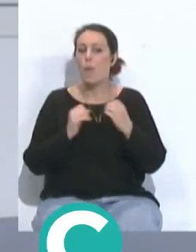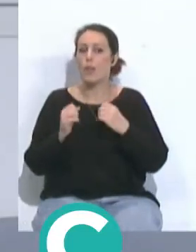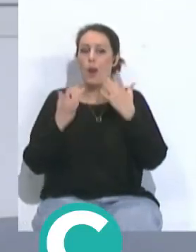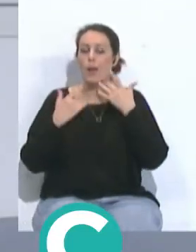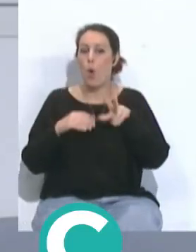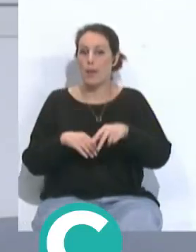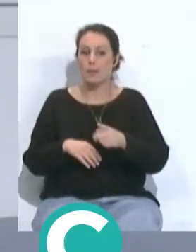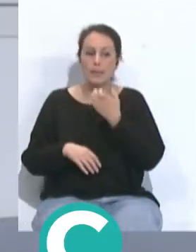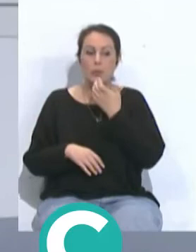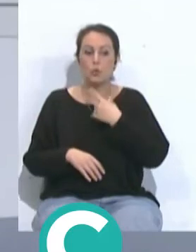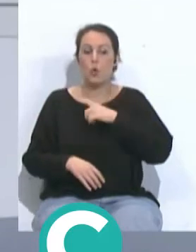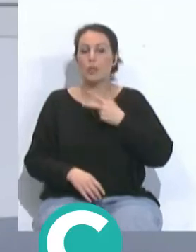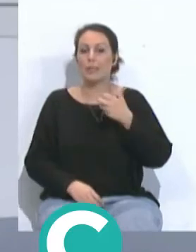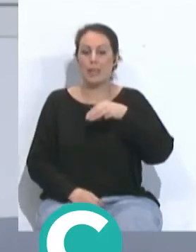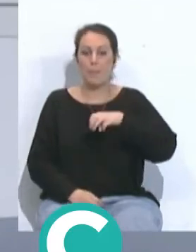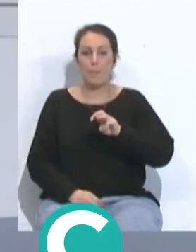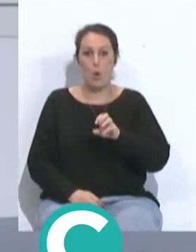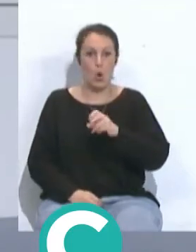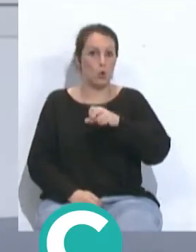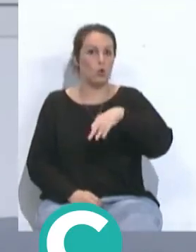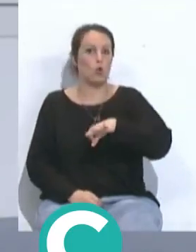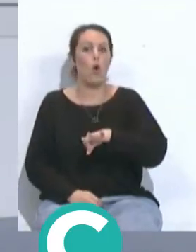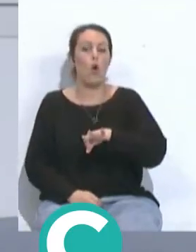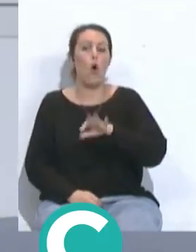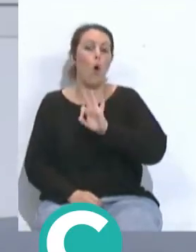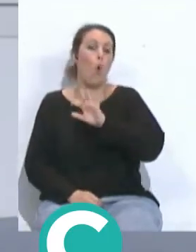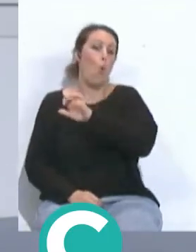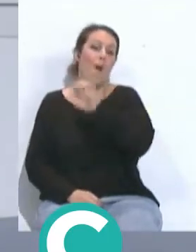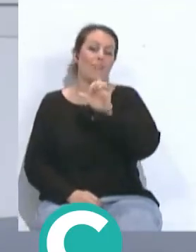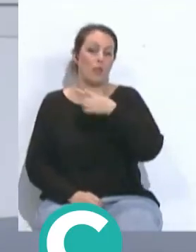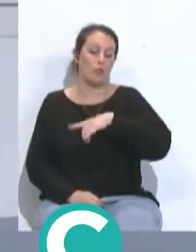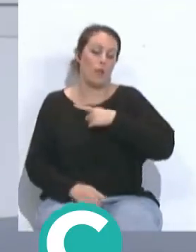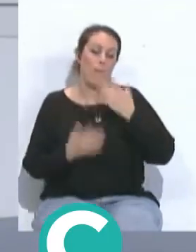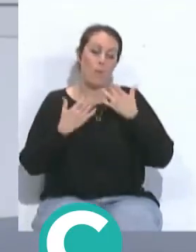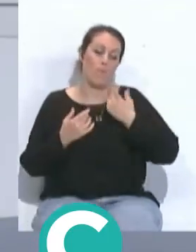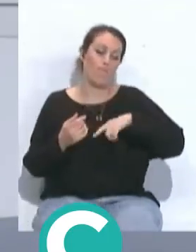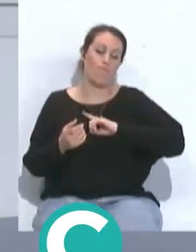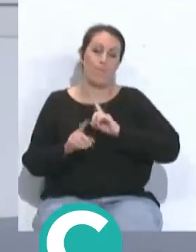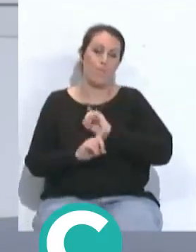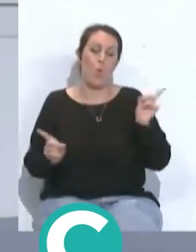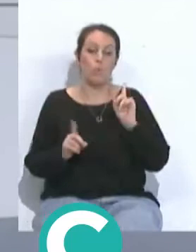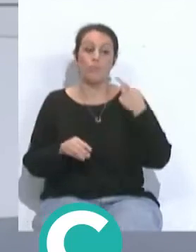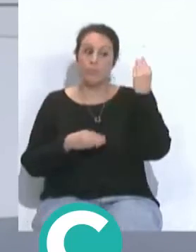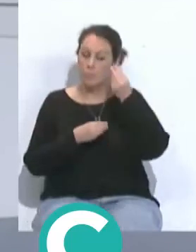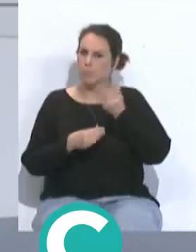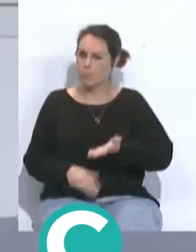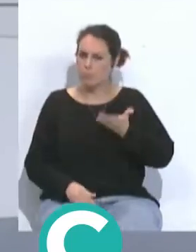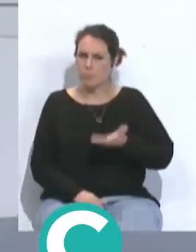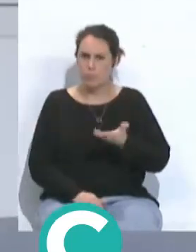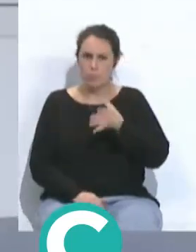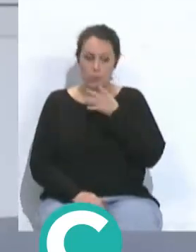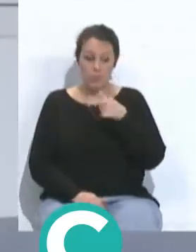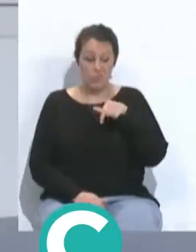si nosotros estamos en Champions o estamos en UEFA no hemos sido limpios nosotros entonces creo que es una reflexión importante porque